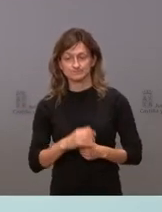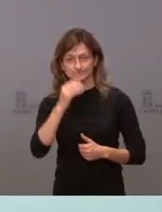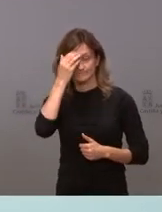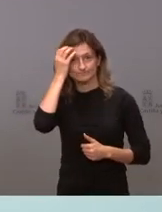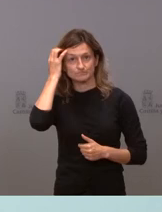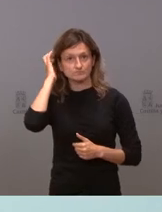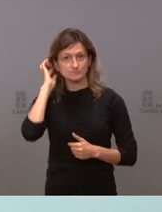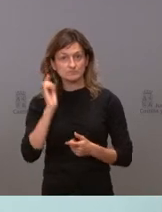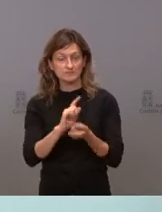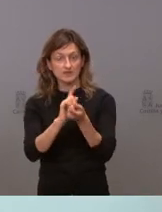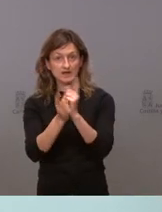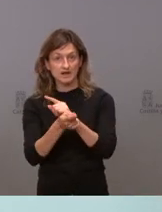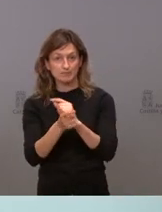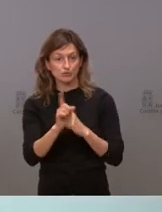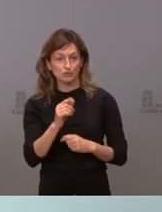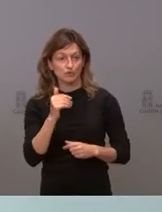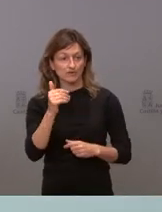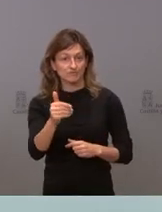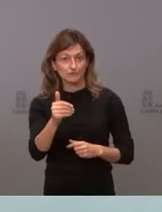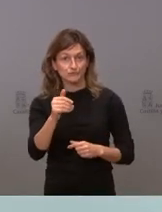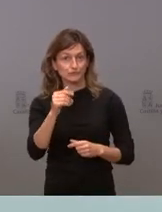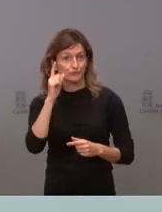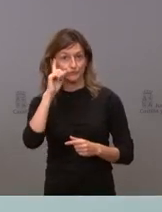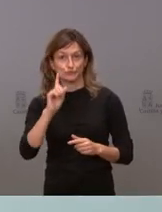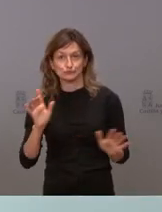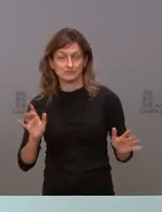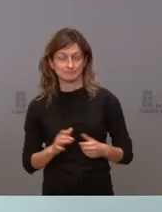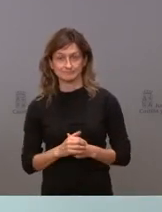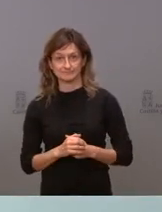cambio no futuro no está escrito